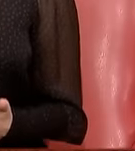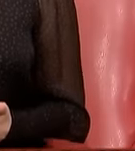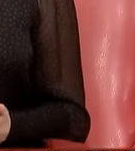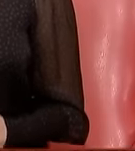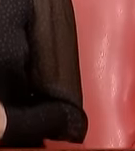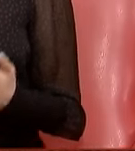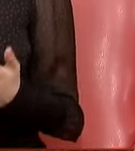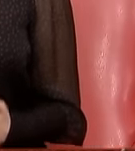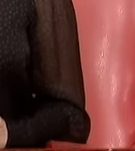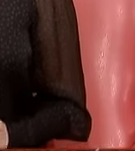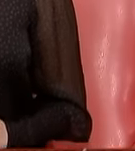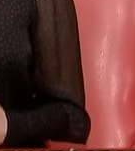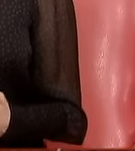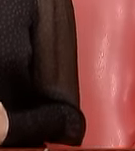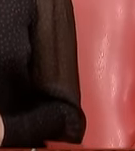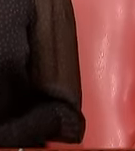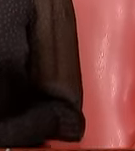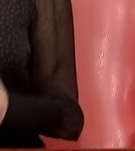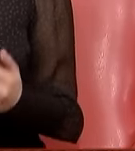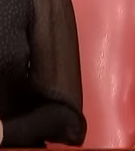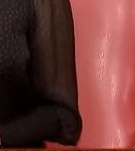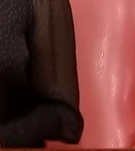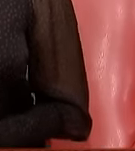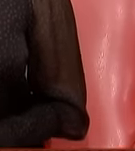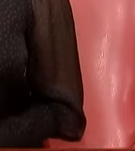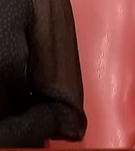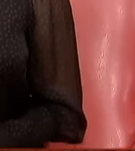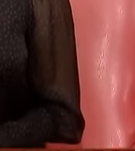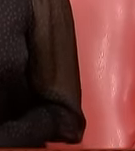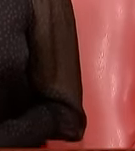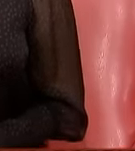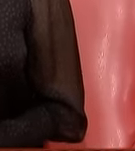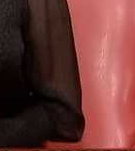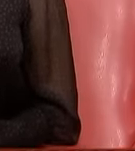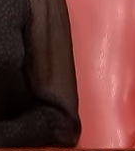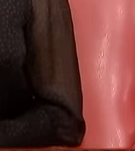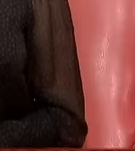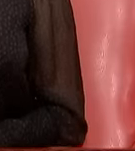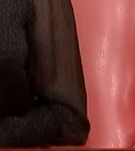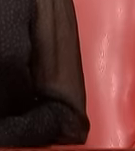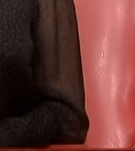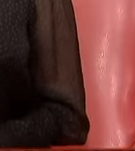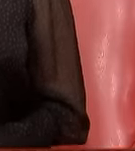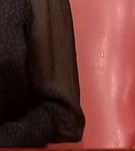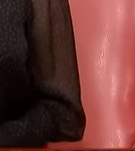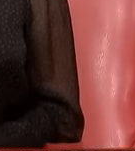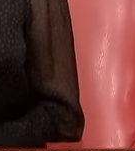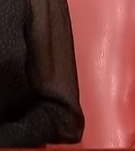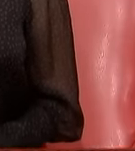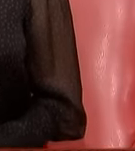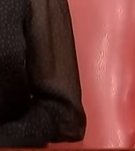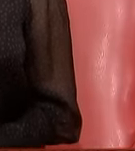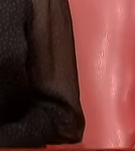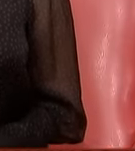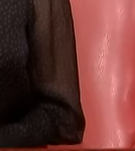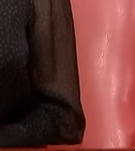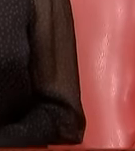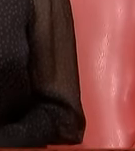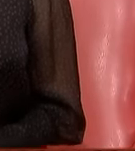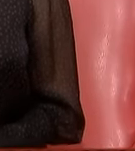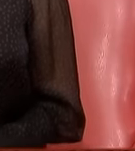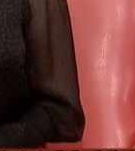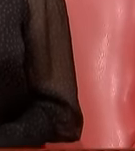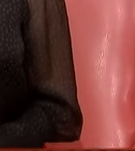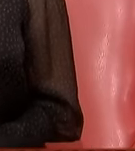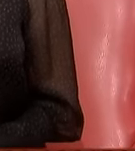Moon Express Synergy Moon Synergy Moon Team Indus y Hakuto así que veremos cuál es el primero que llega y